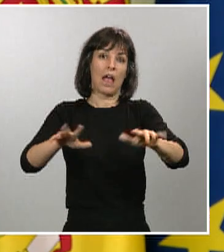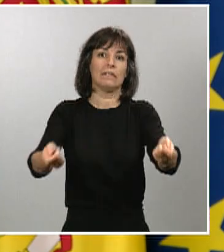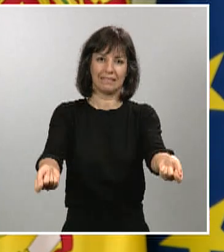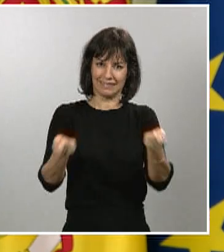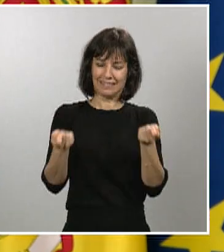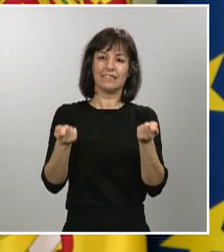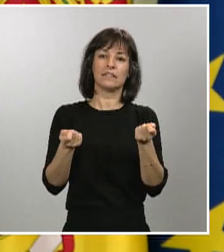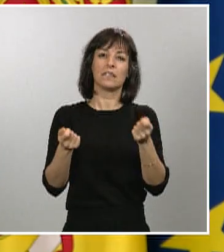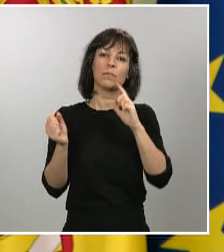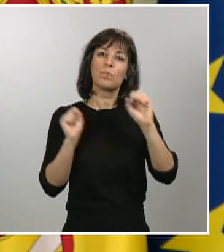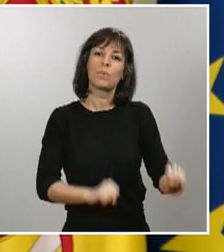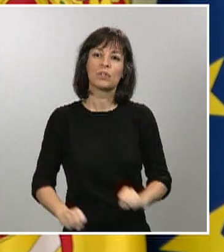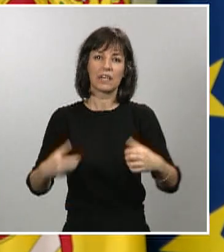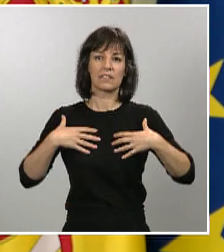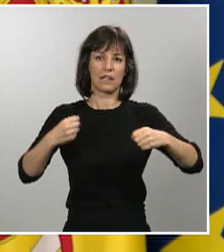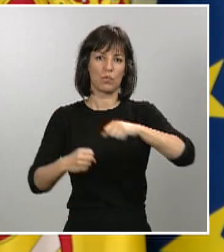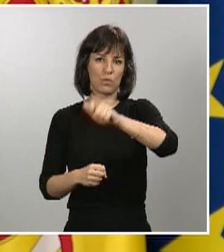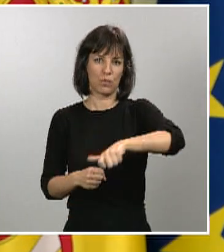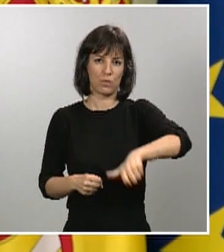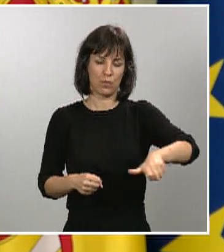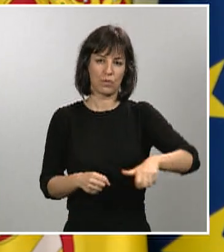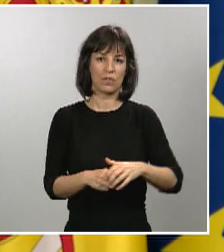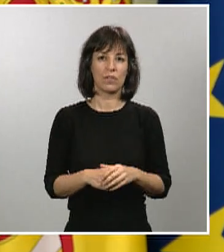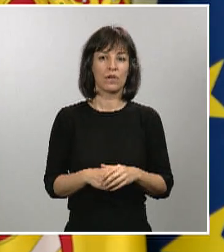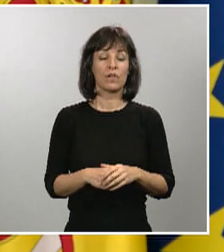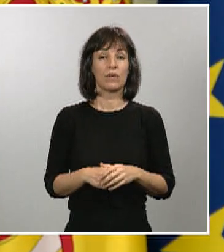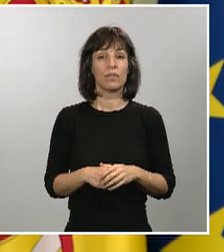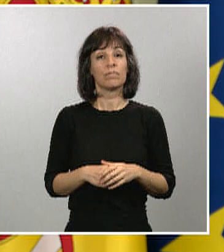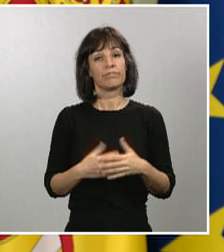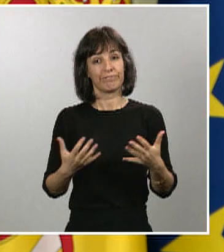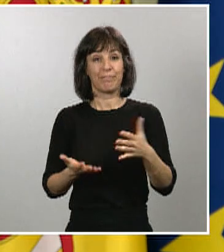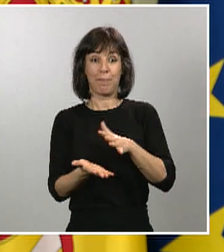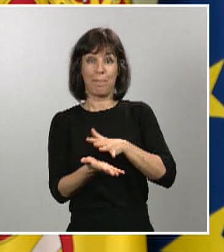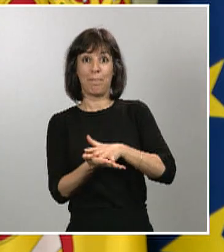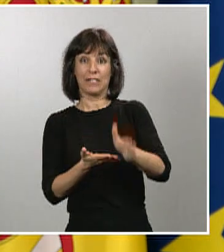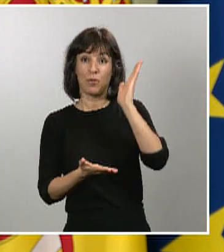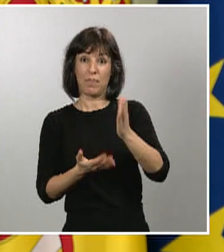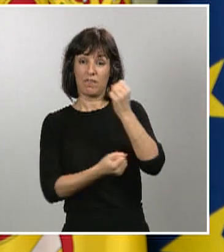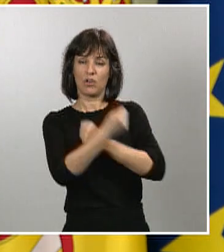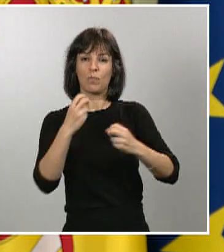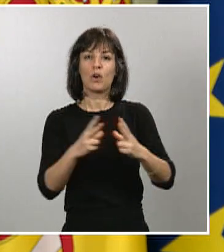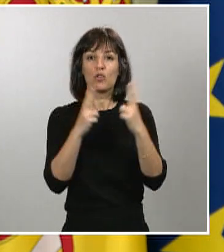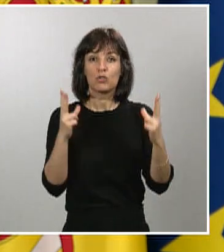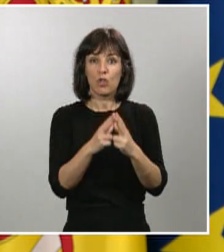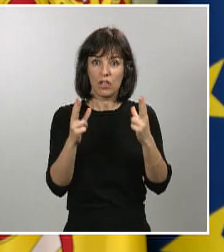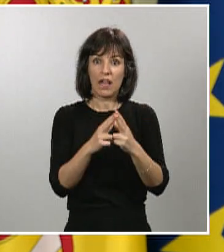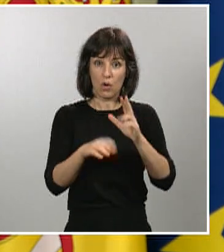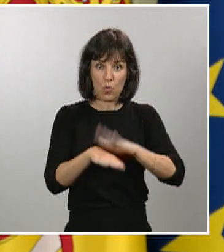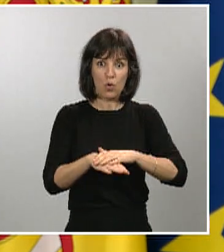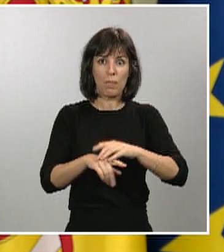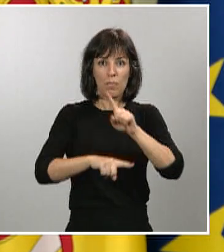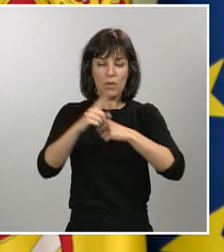de la población, pero al mismo tiempo minimizando el impacto económico y social provocado por esta crisis sanitaria.